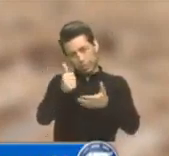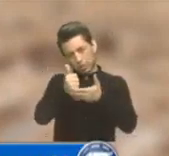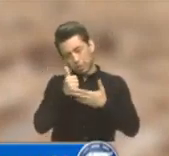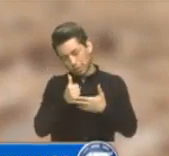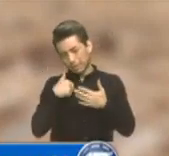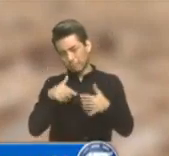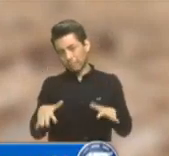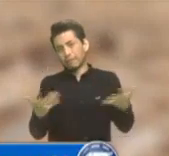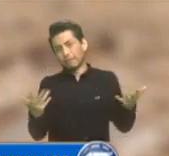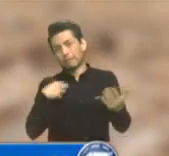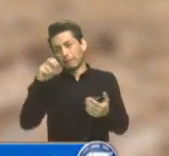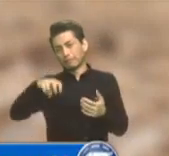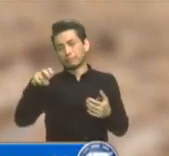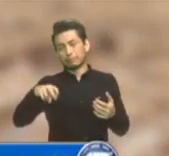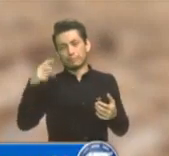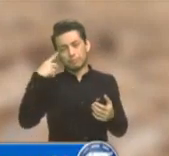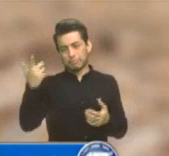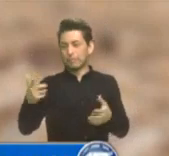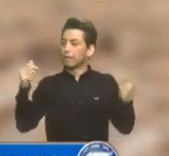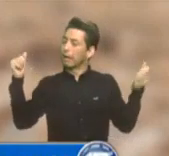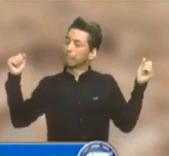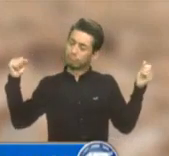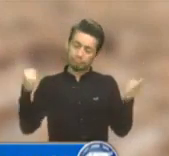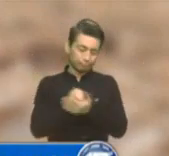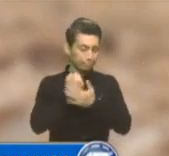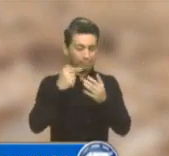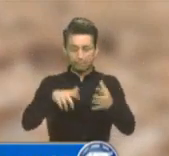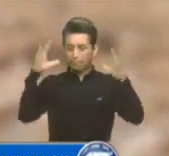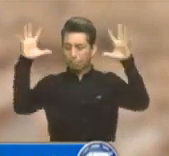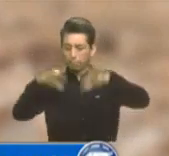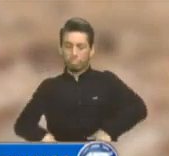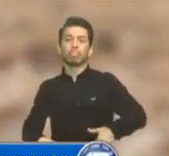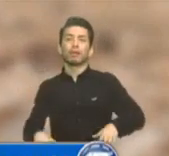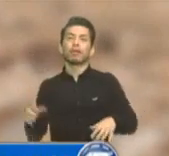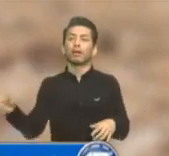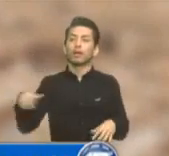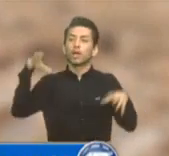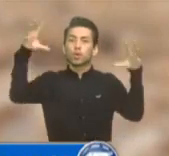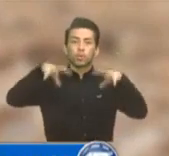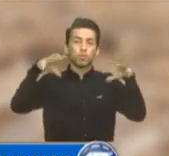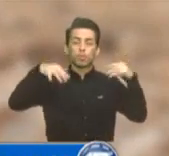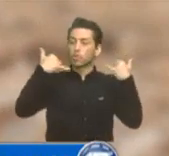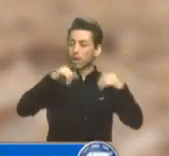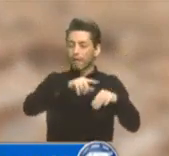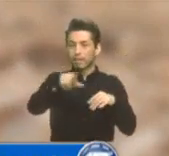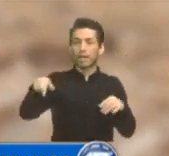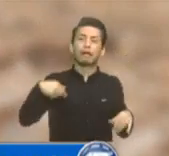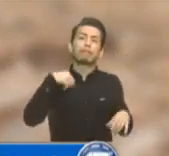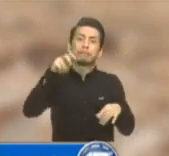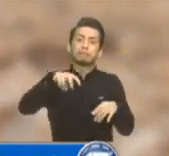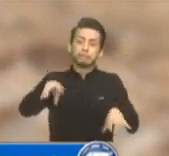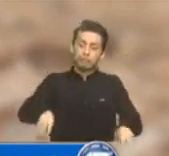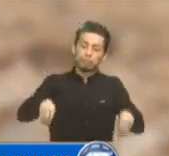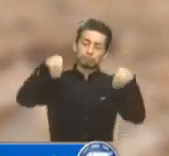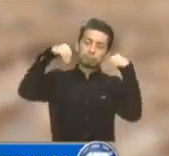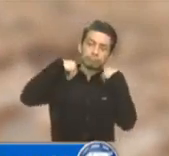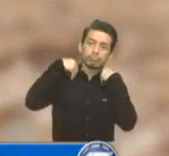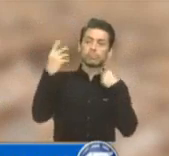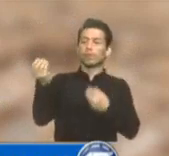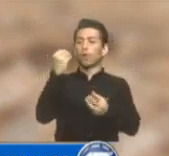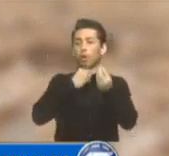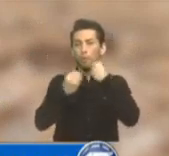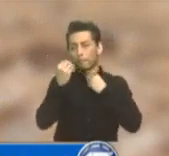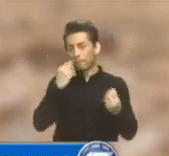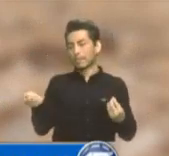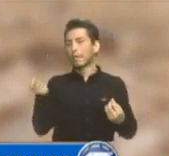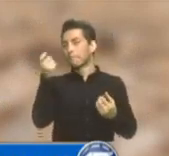como una tragedia. Las lluvias continúan en el área y los pobladores solicitan frazadas, alimentos no perecederos, medicamentos